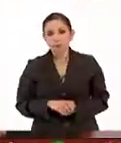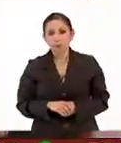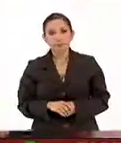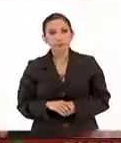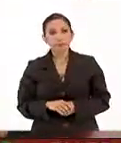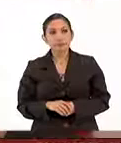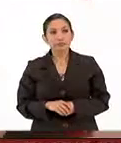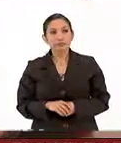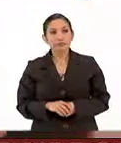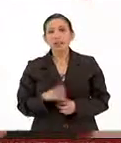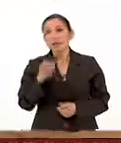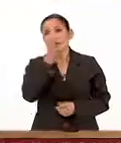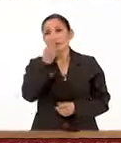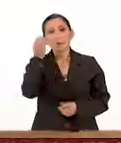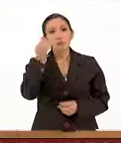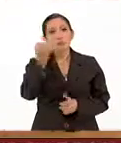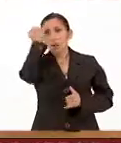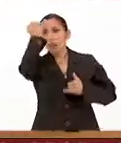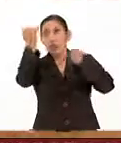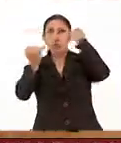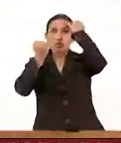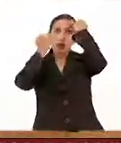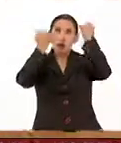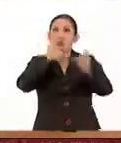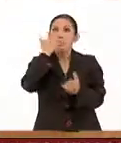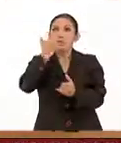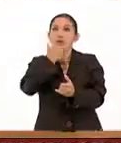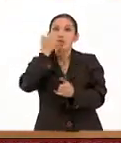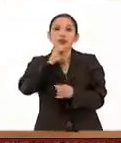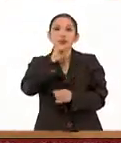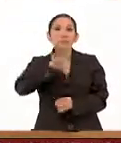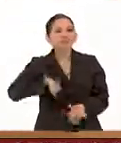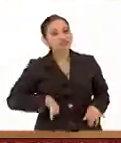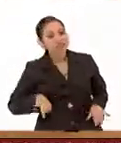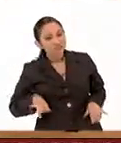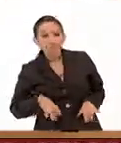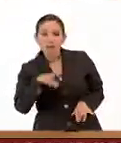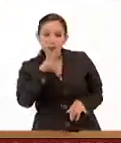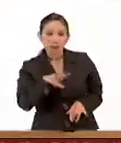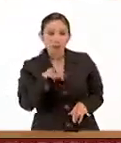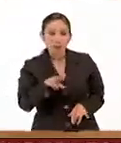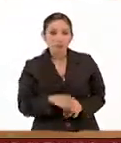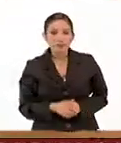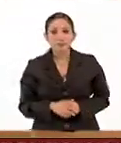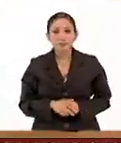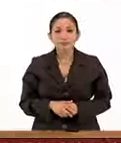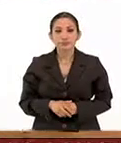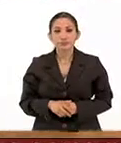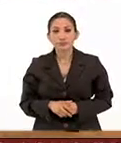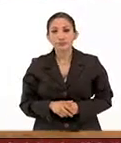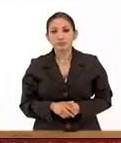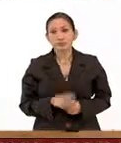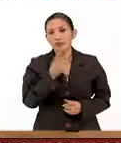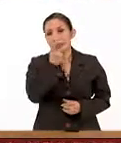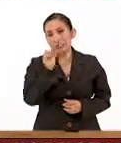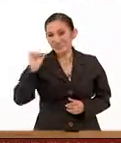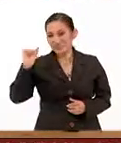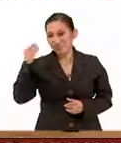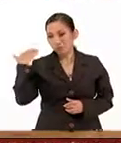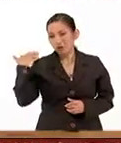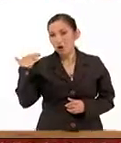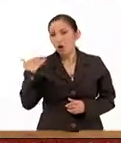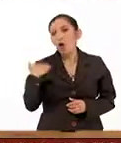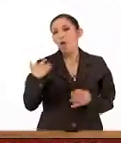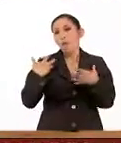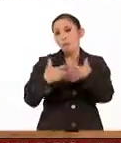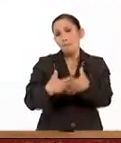Es que hay que decirlo, maestro, hay muchos mitos y también muchos intereses. Es correcto, es correcto. Mencionaba hace unos momentos que